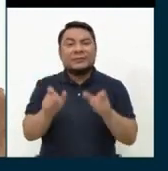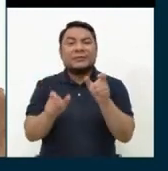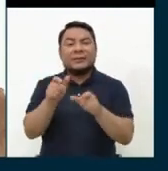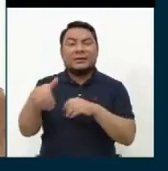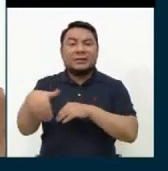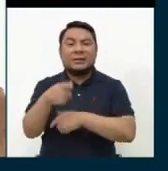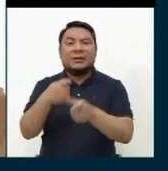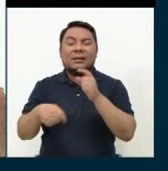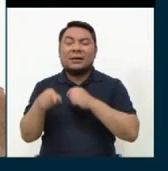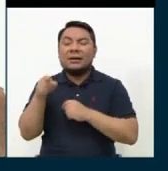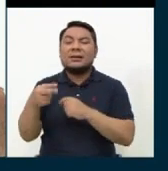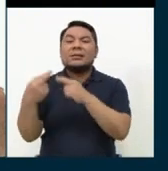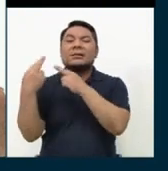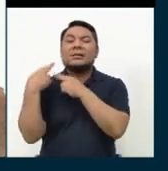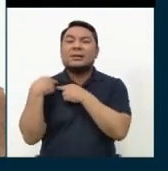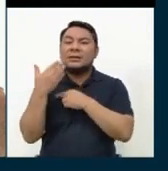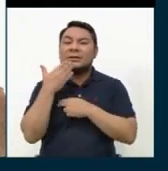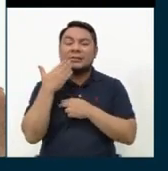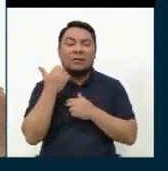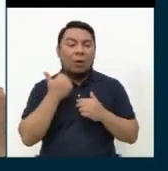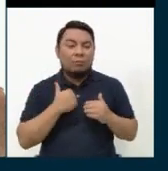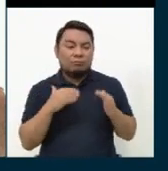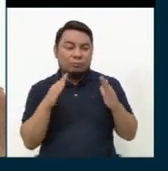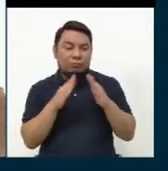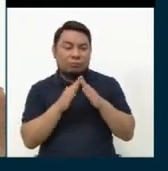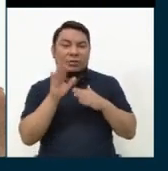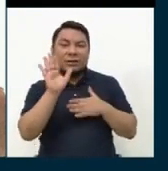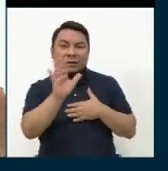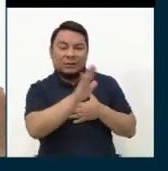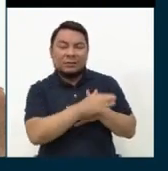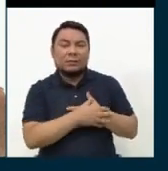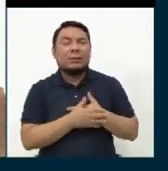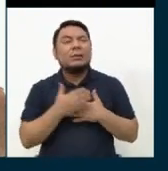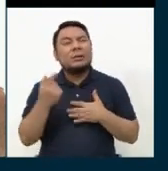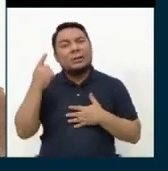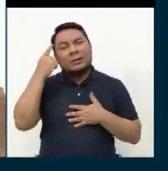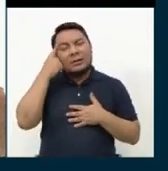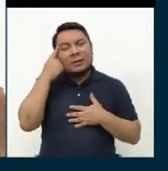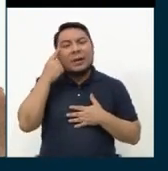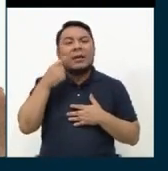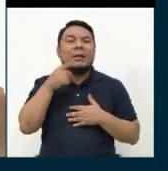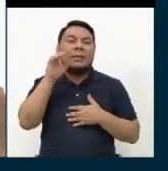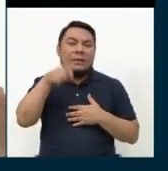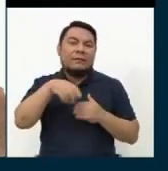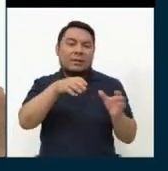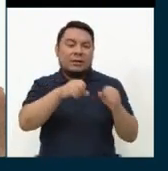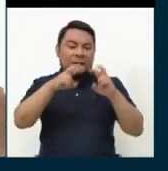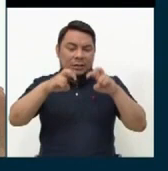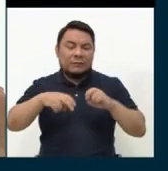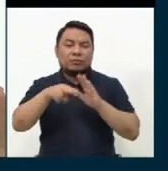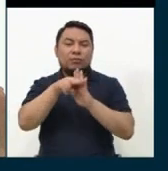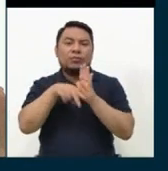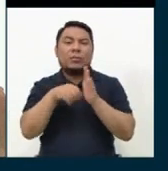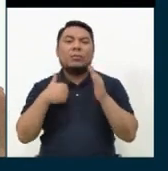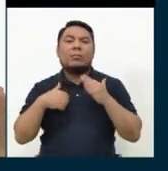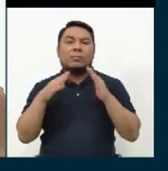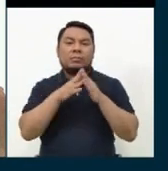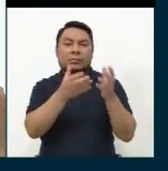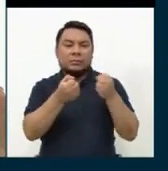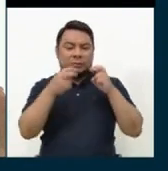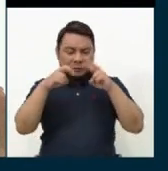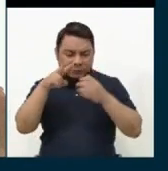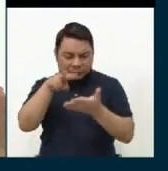cae en los gobiernos locales. Lo que podríamos hacer es revisar las normas relativas a eso y dar unos alineamientos a